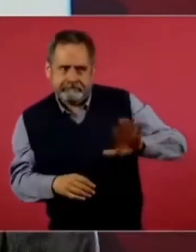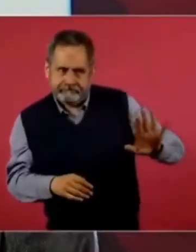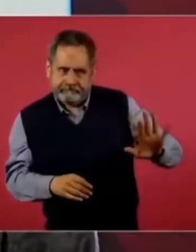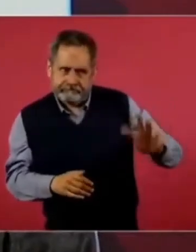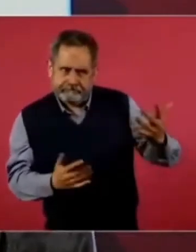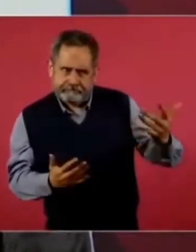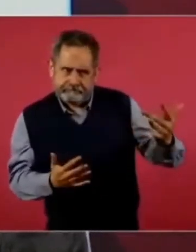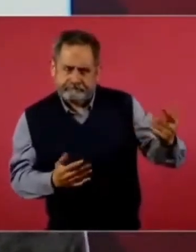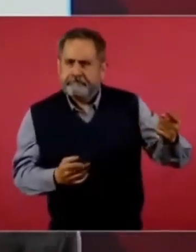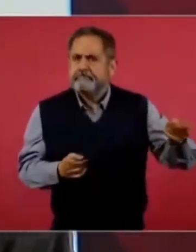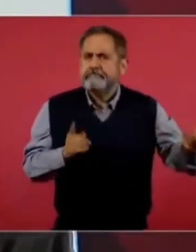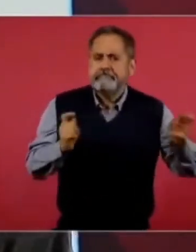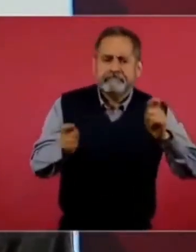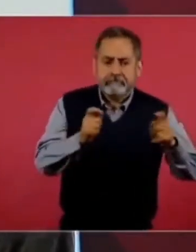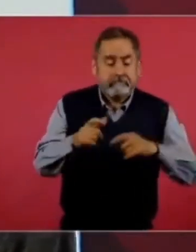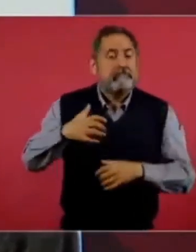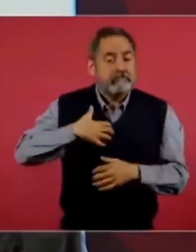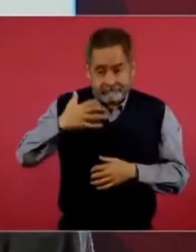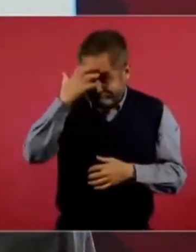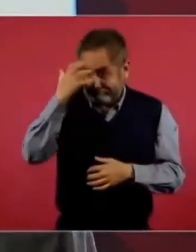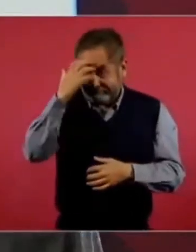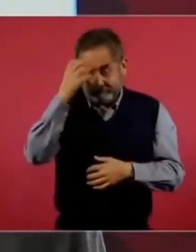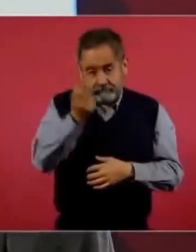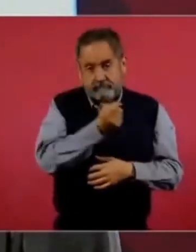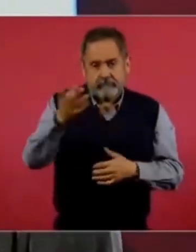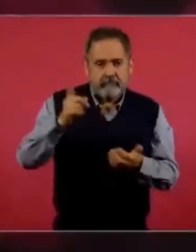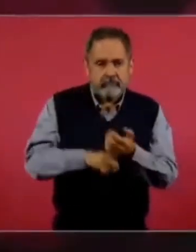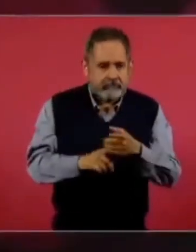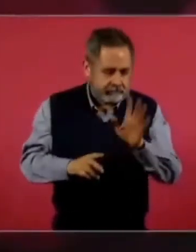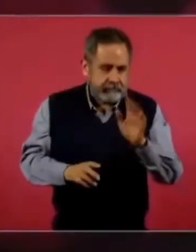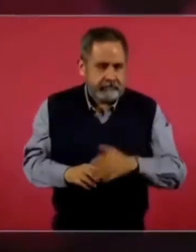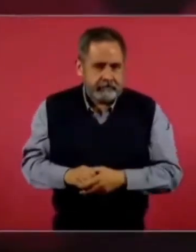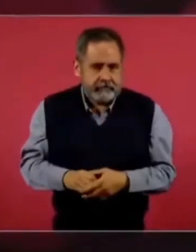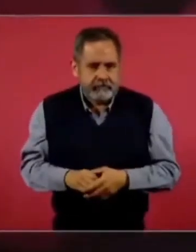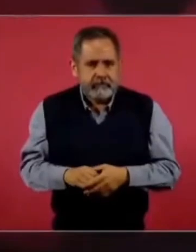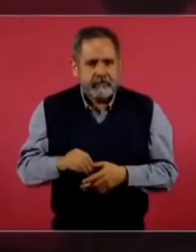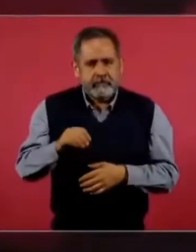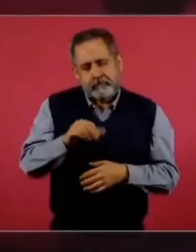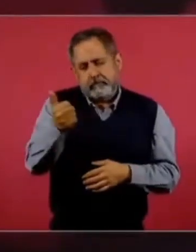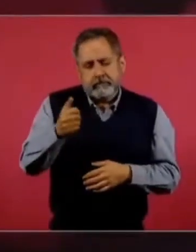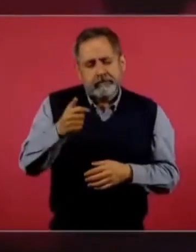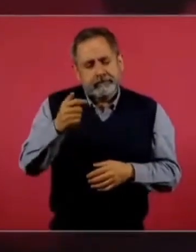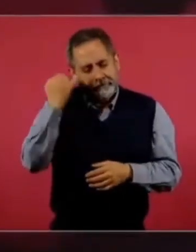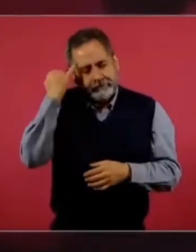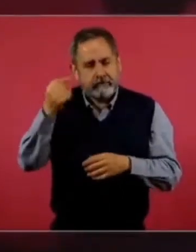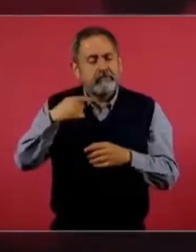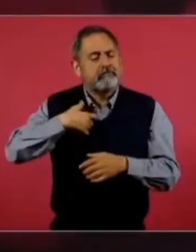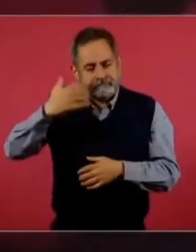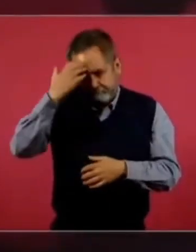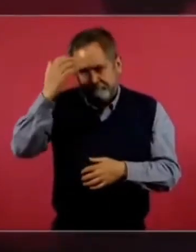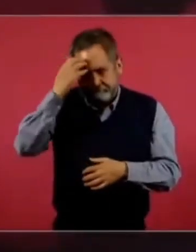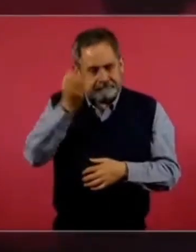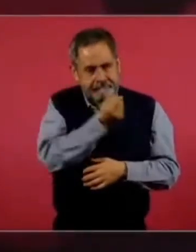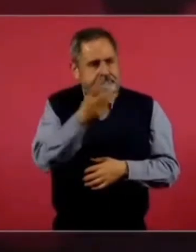Incluso conozco casos, bueno, de otro tipo, en donde